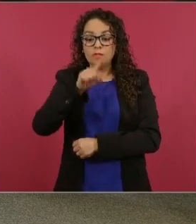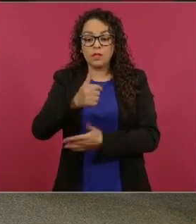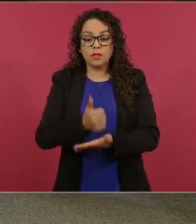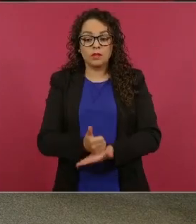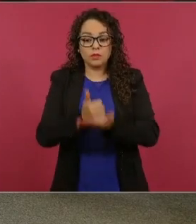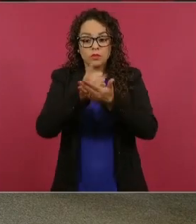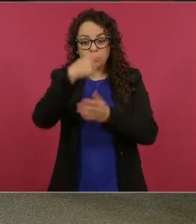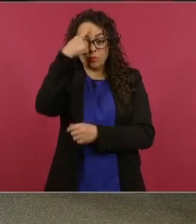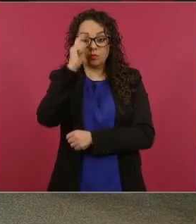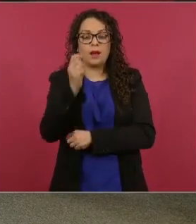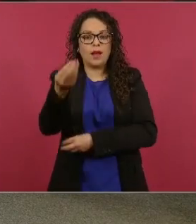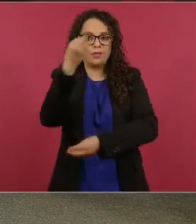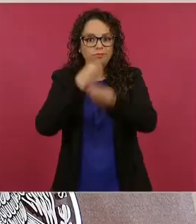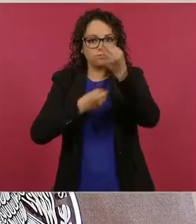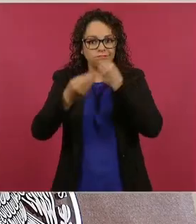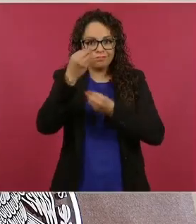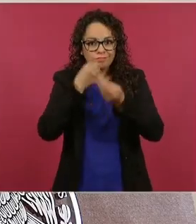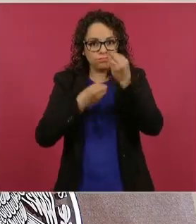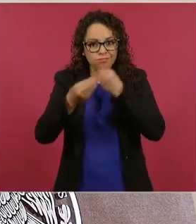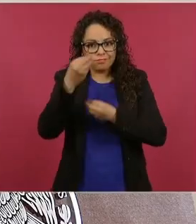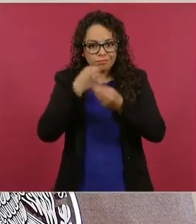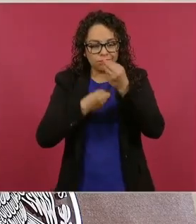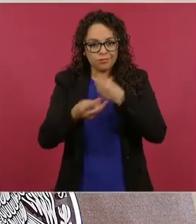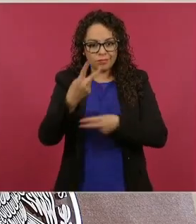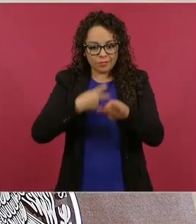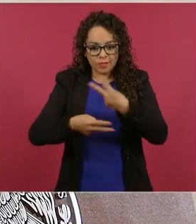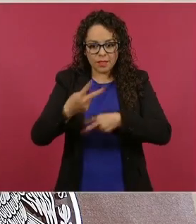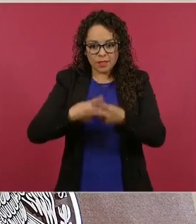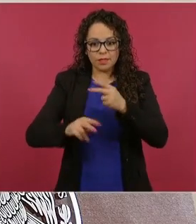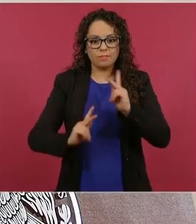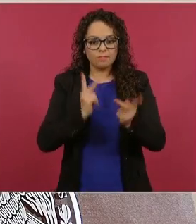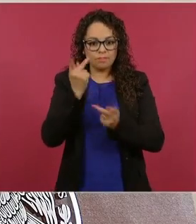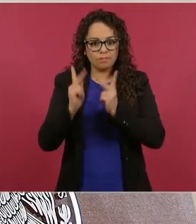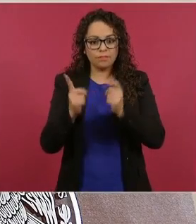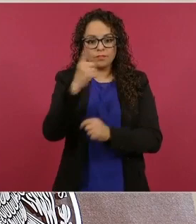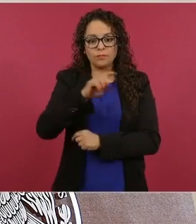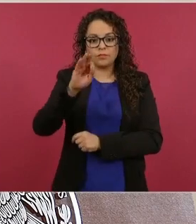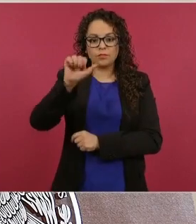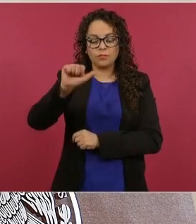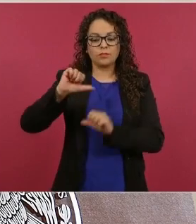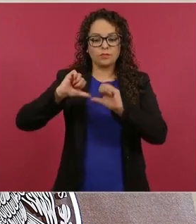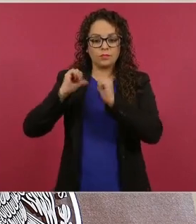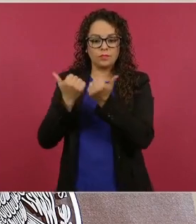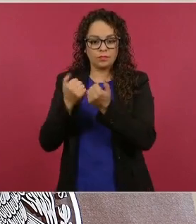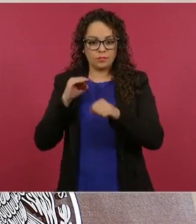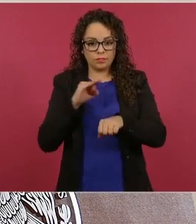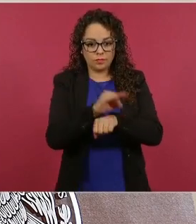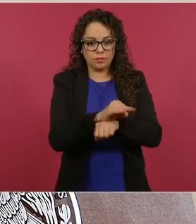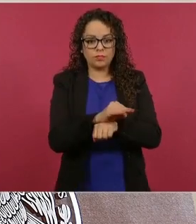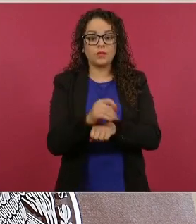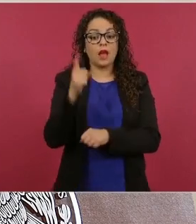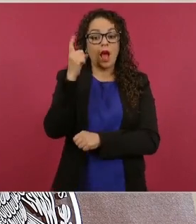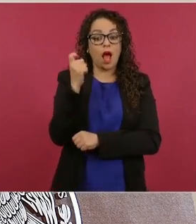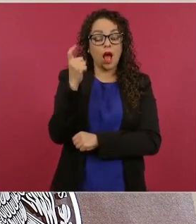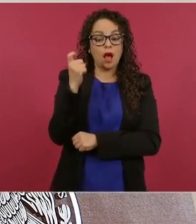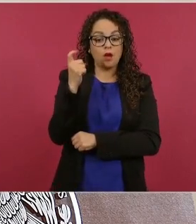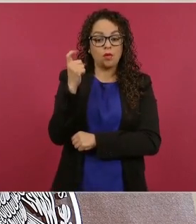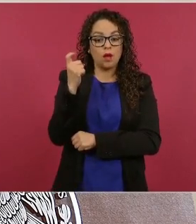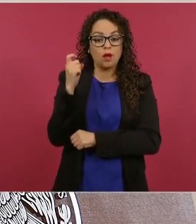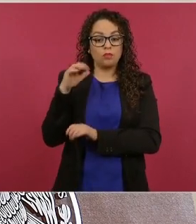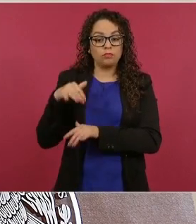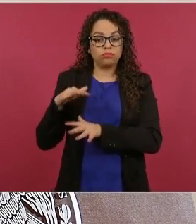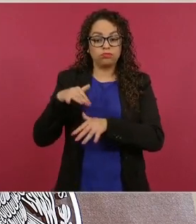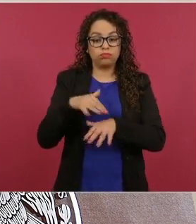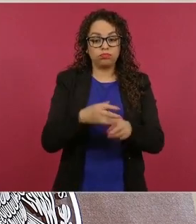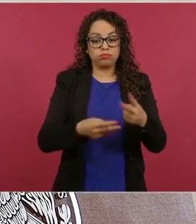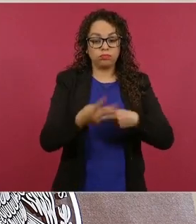permitir alimentarnos. En 146 áreas naturales protegidas se abastecen del agua 57